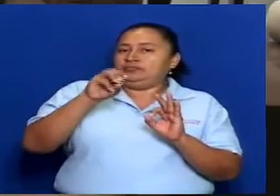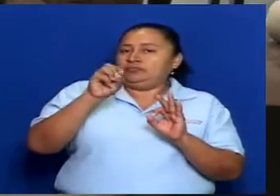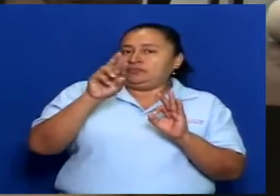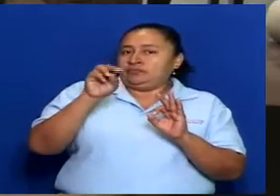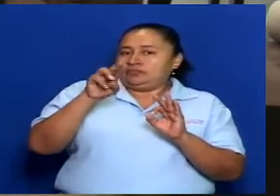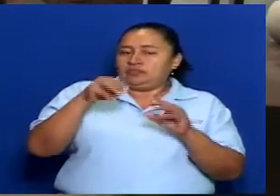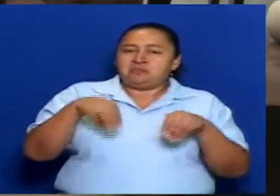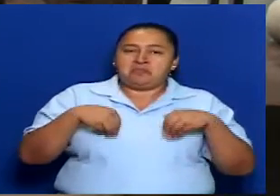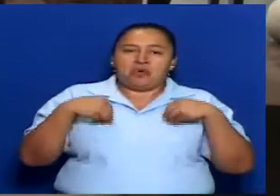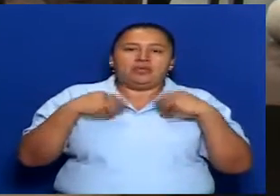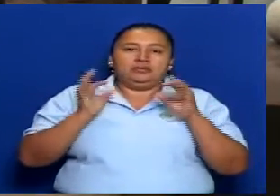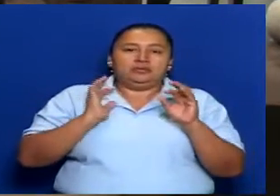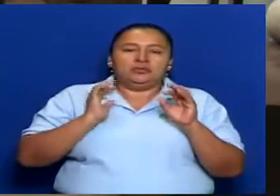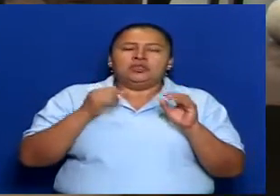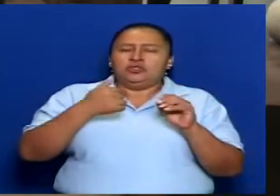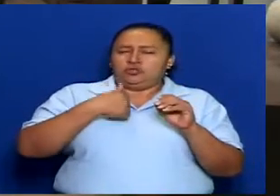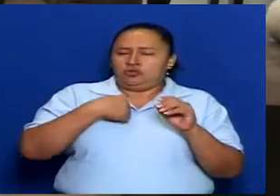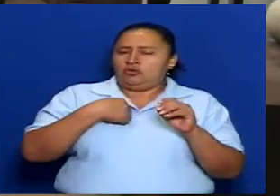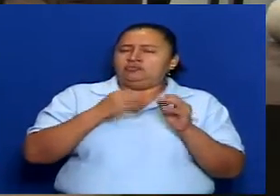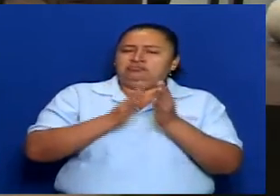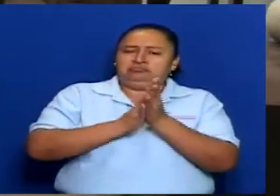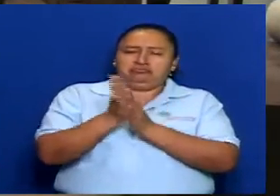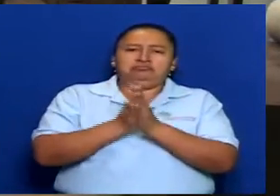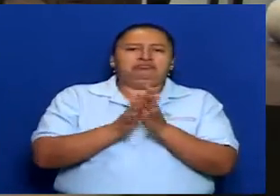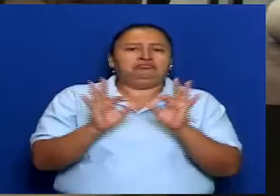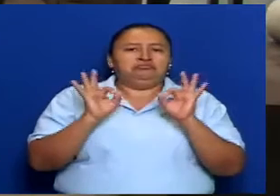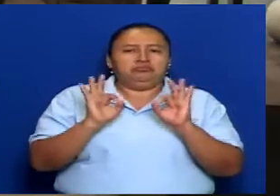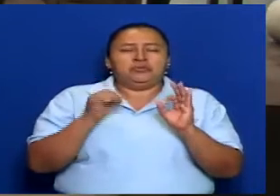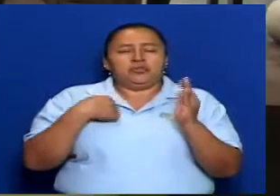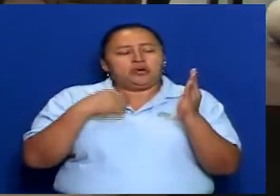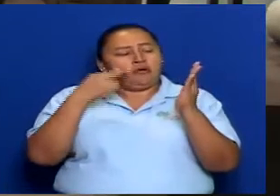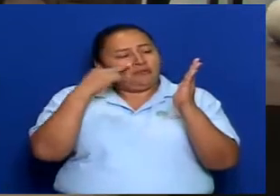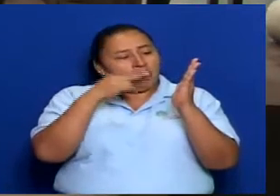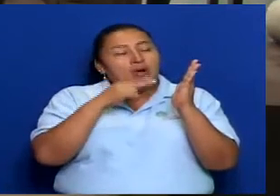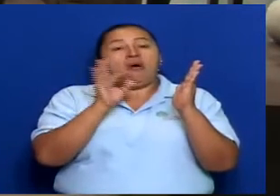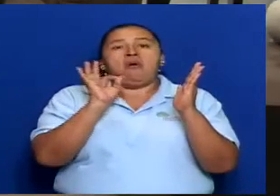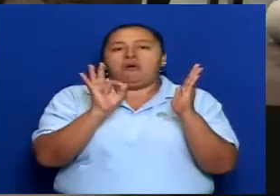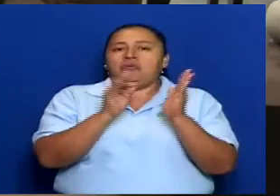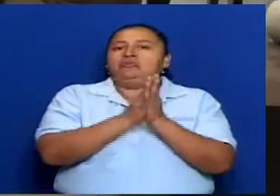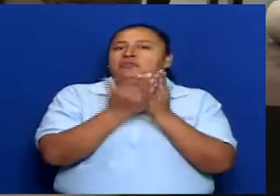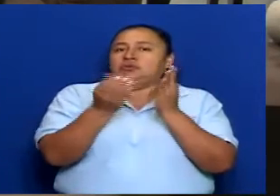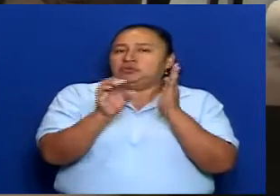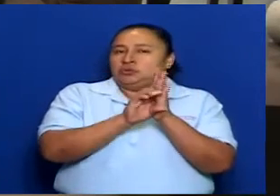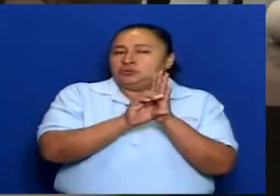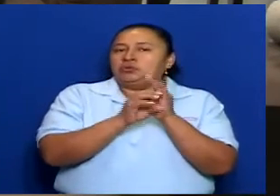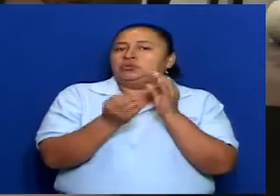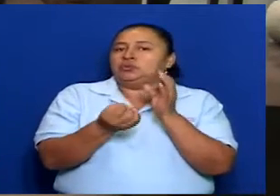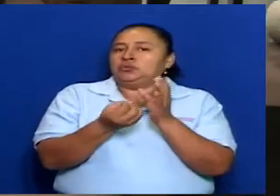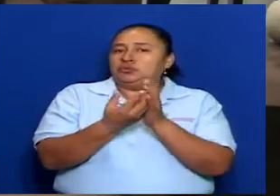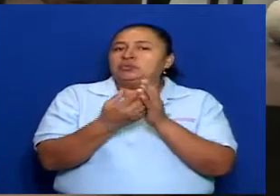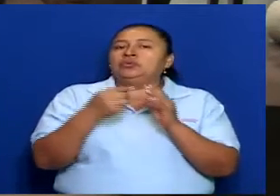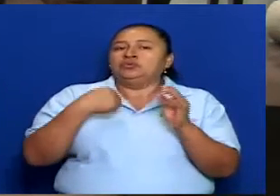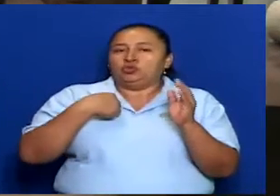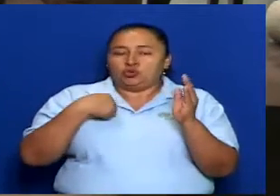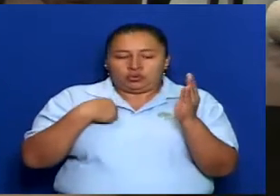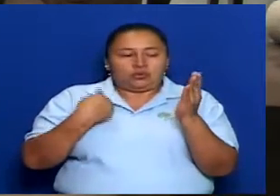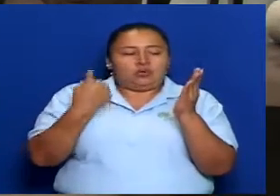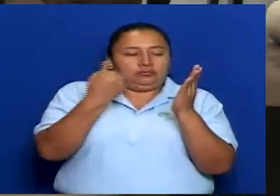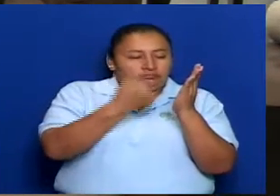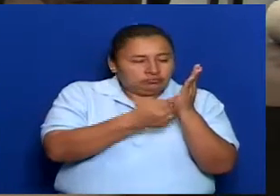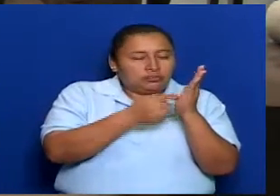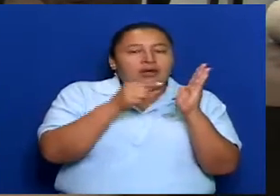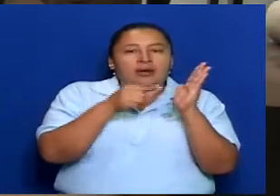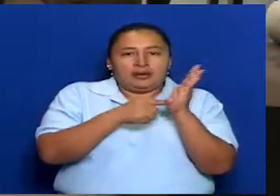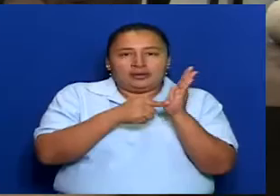marco, me siento satisfecha, que siento, ve, ahora sí, hay una constitución donde yo me